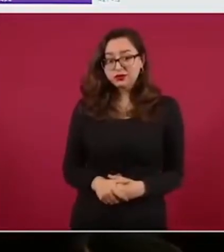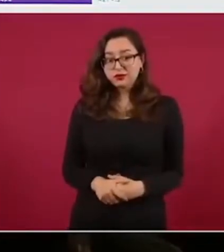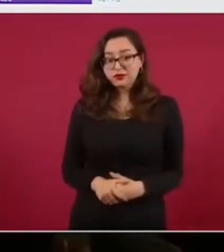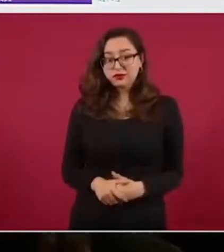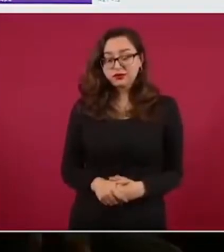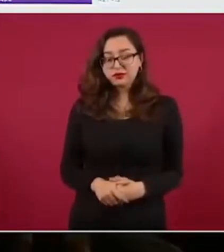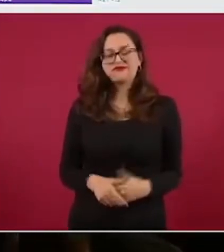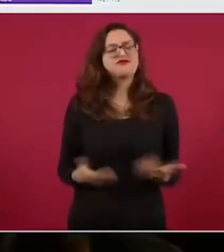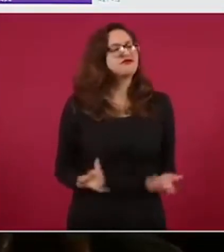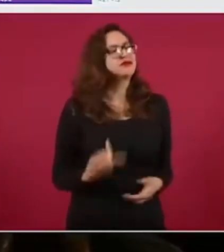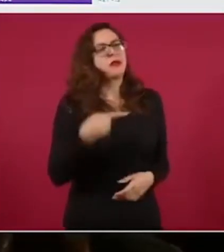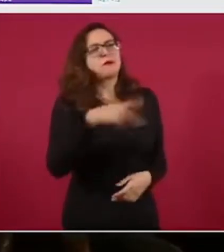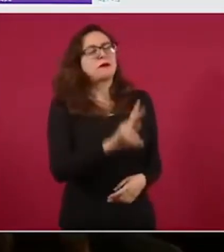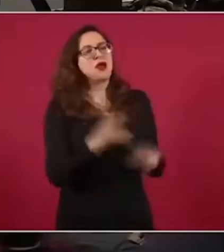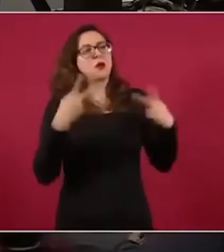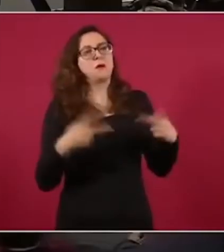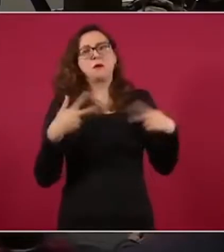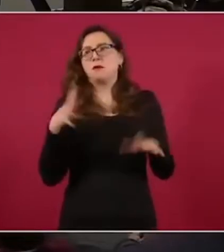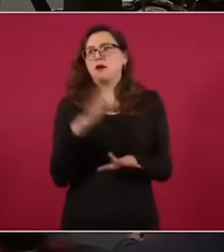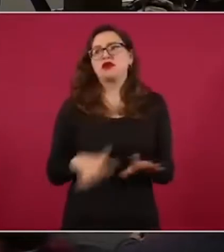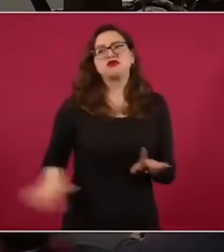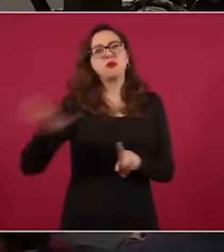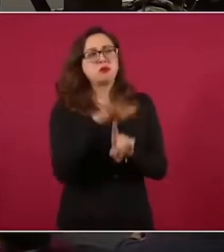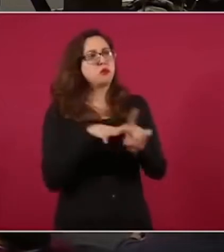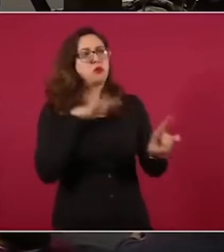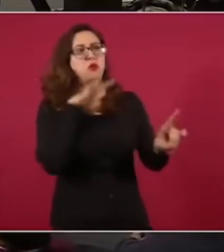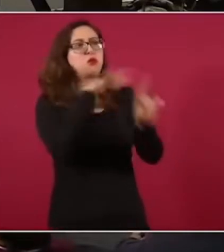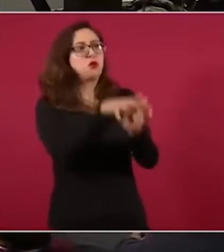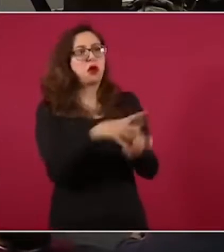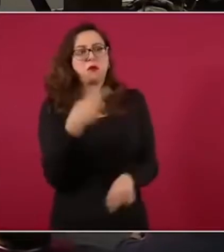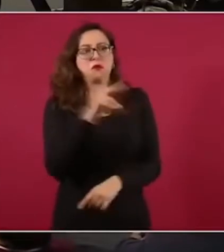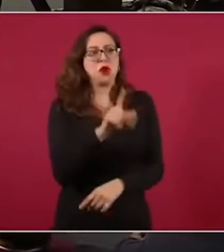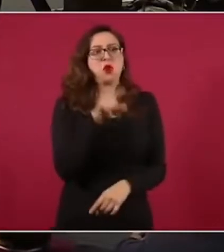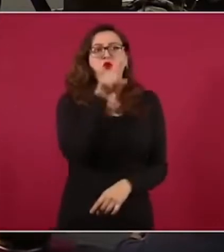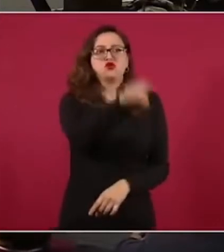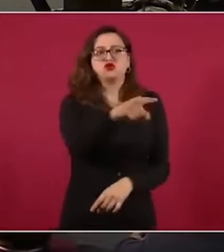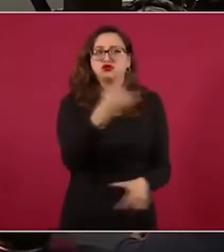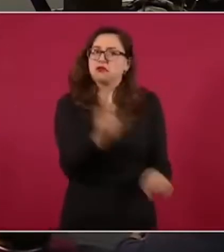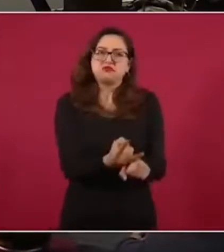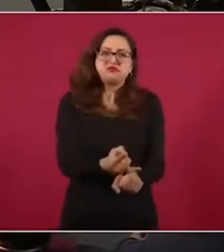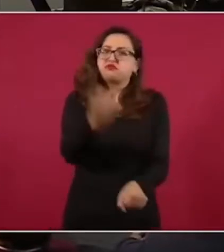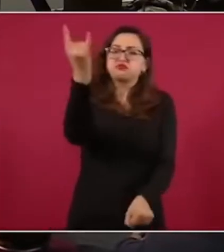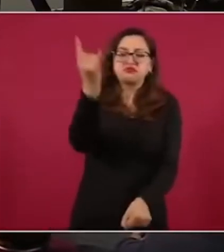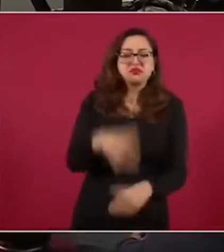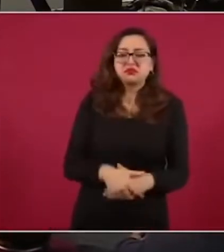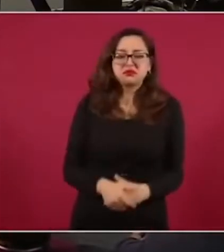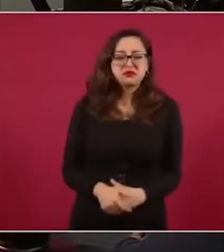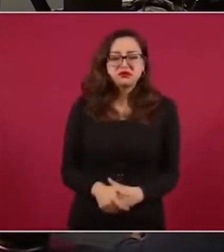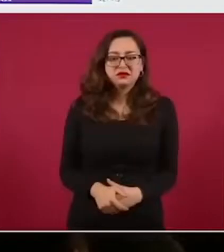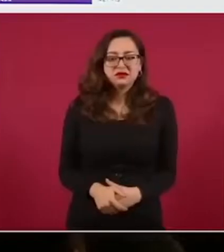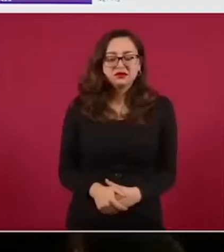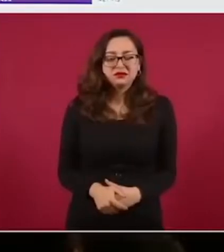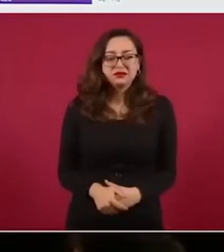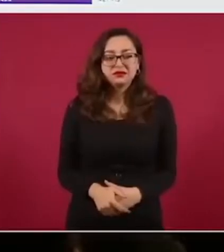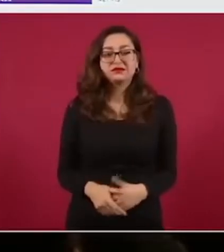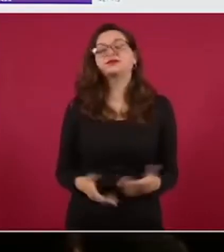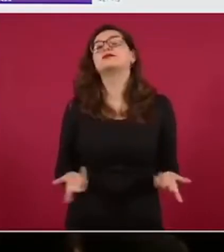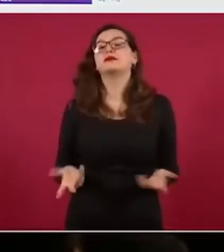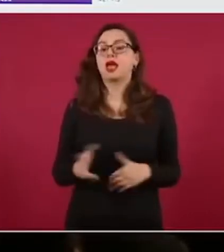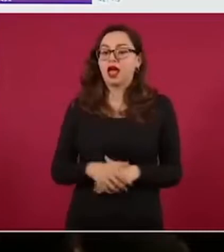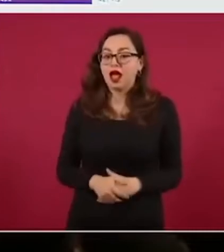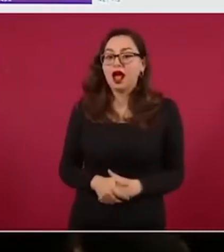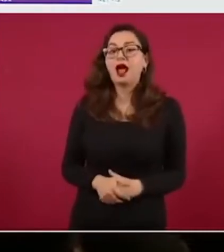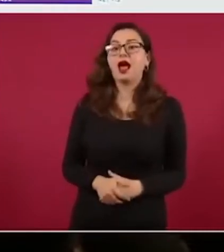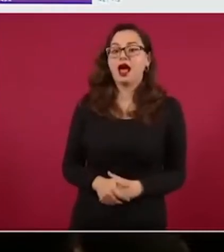Pero esa popularidad no se traduce en resultados, señor presidente. Ah, no, es que estos señores que nos